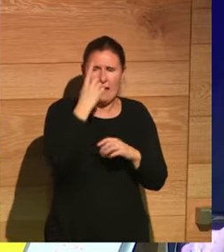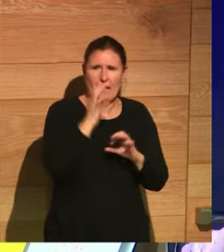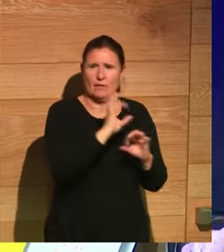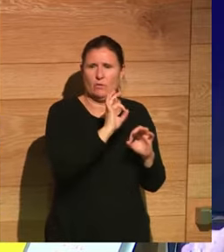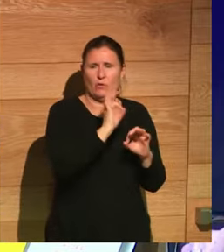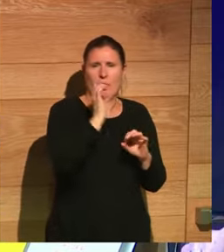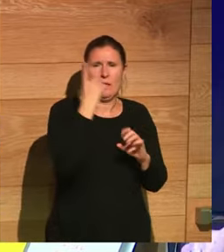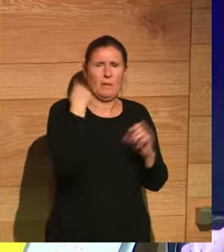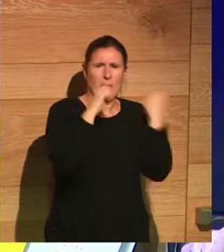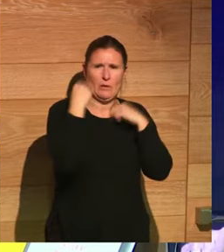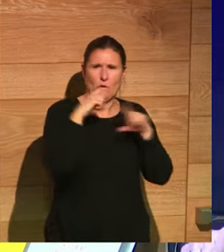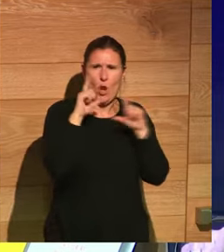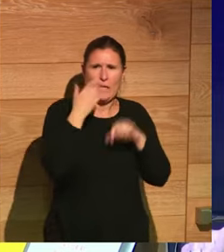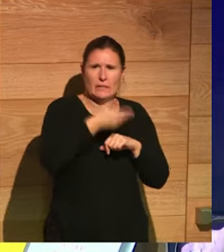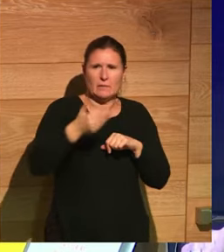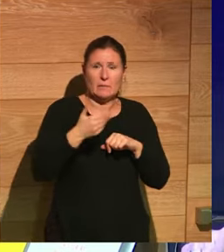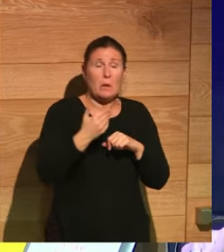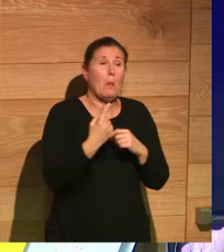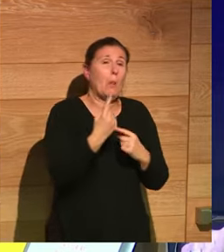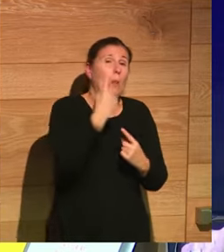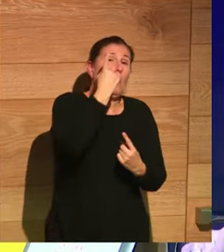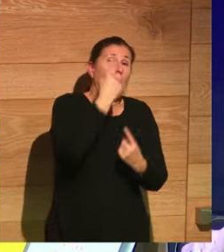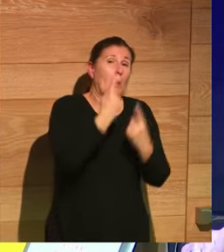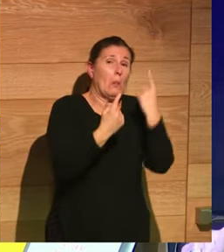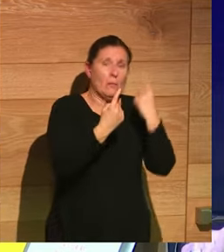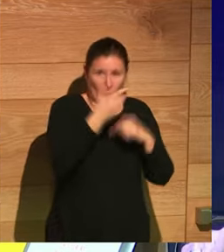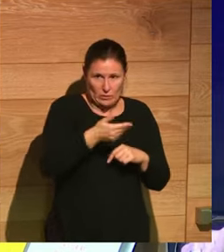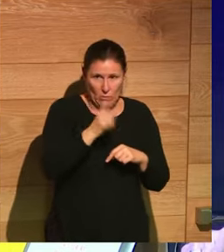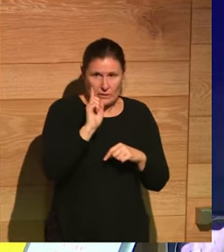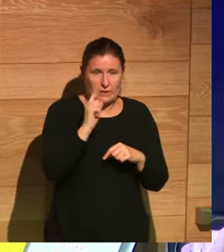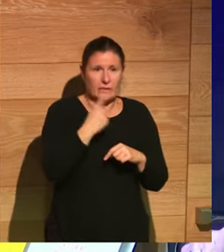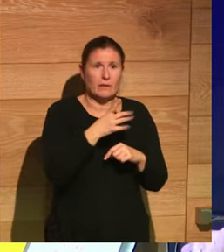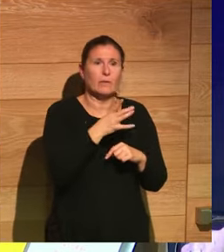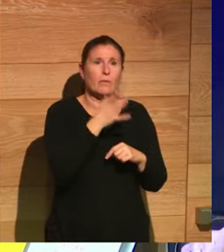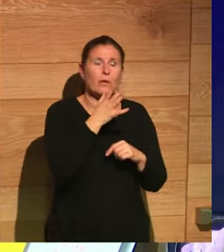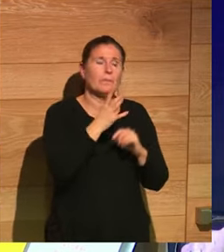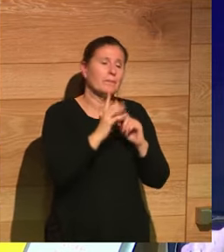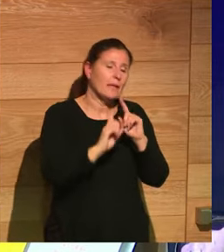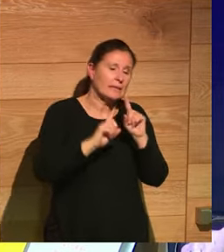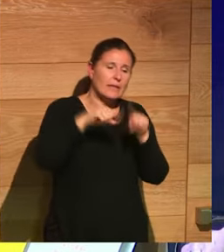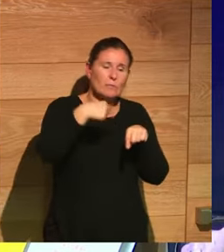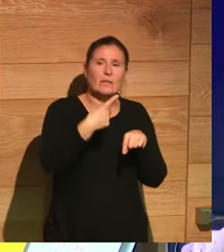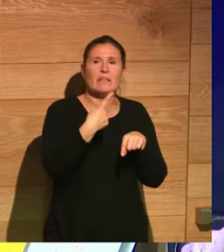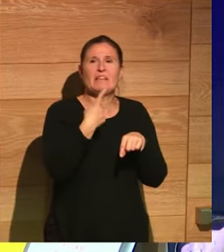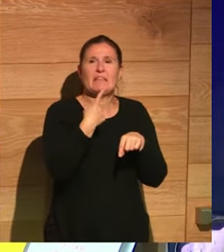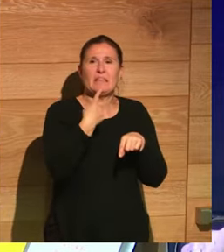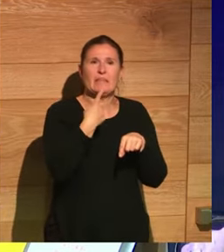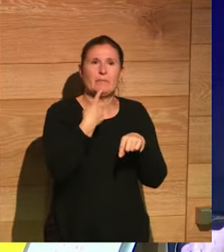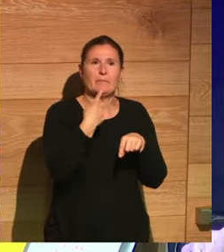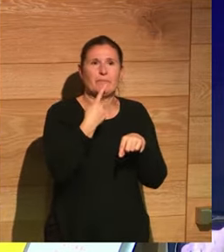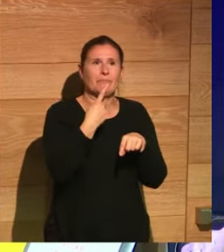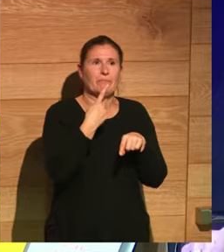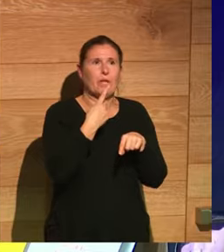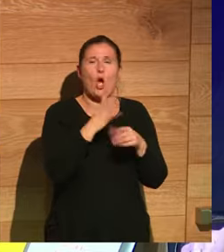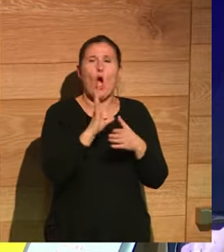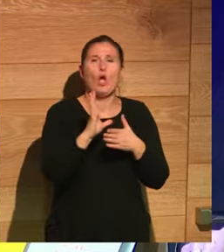unos poquitos casos muy contados. Esto es muy importante porque luego hay quien mete en el saco todas las